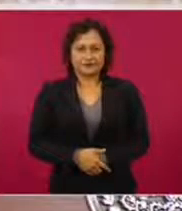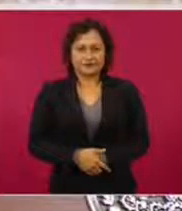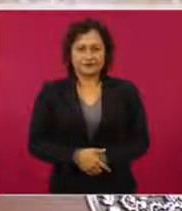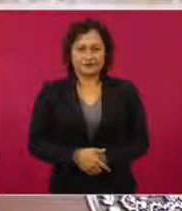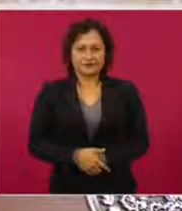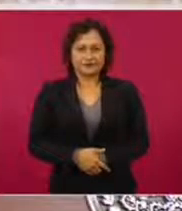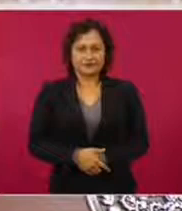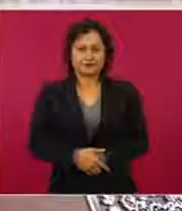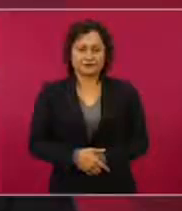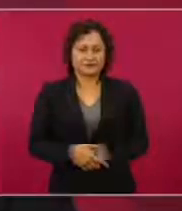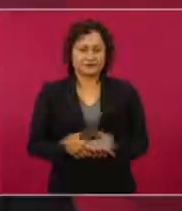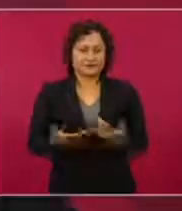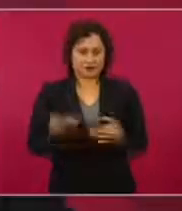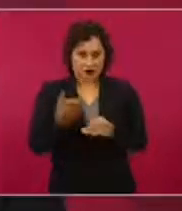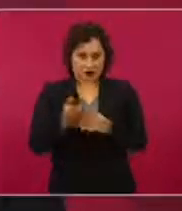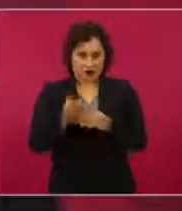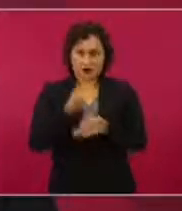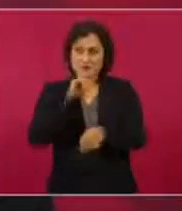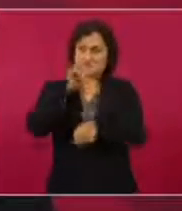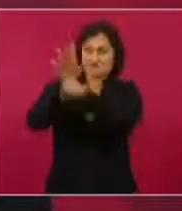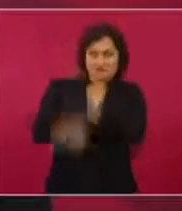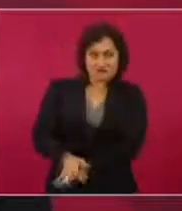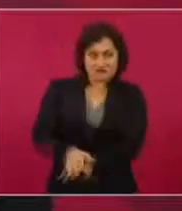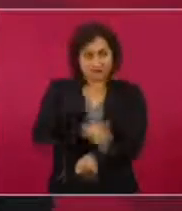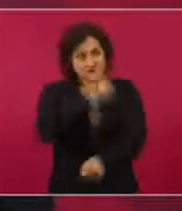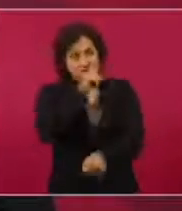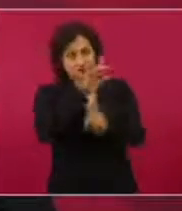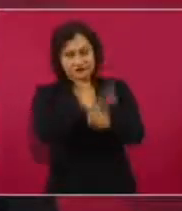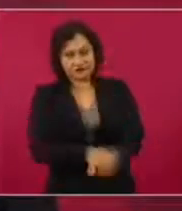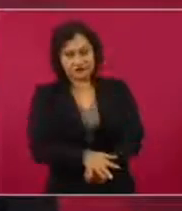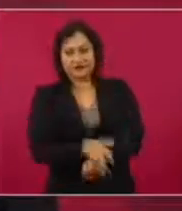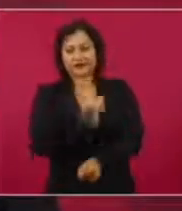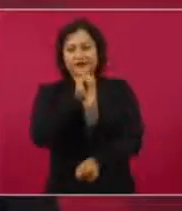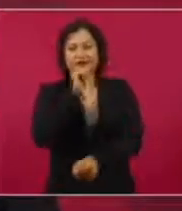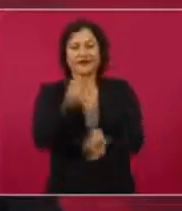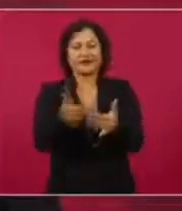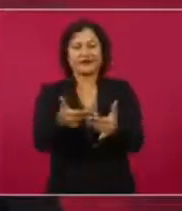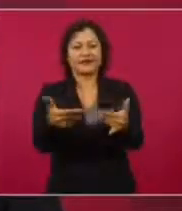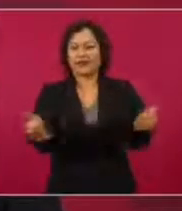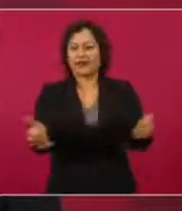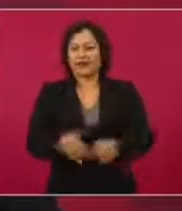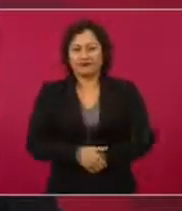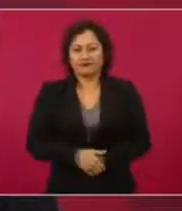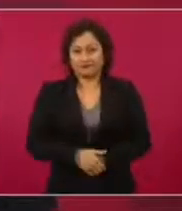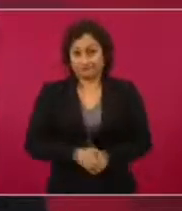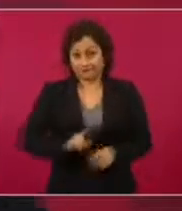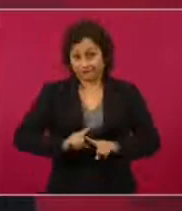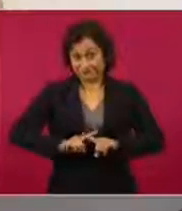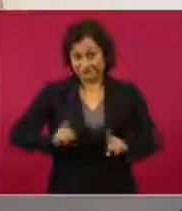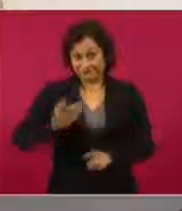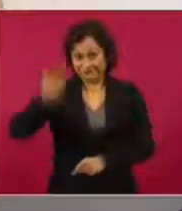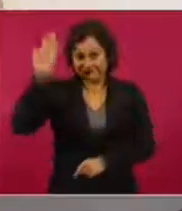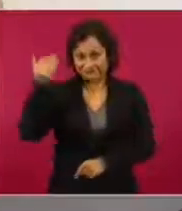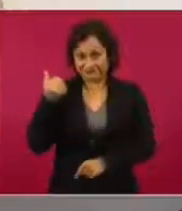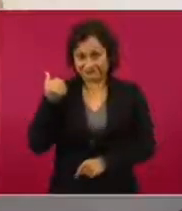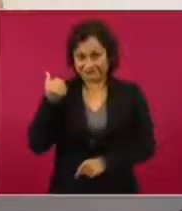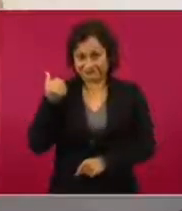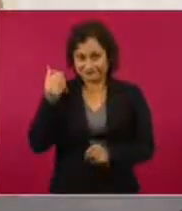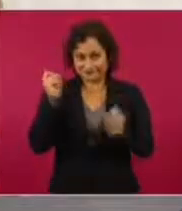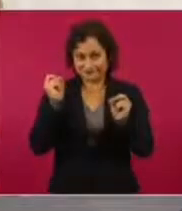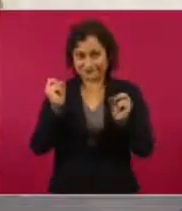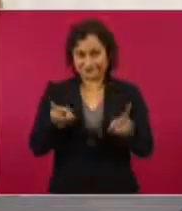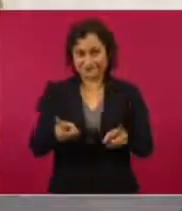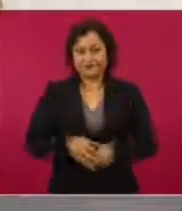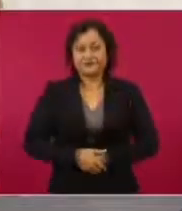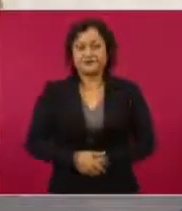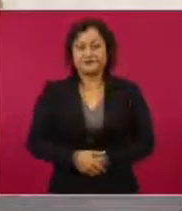No se reprime a nadie, no es lo mismo, pero dice